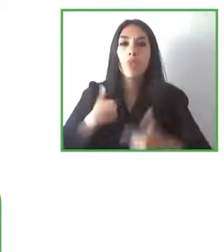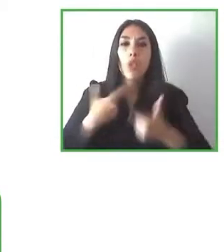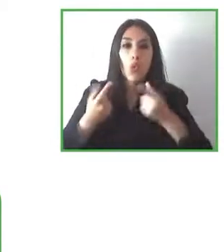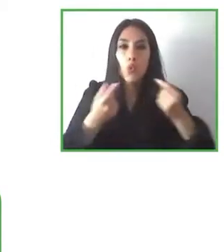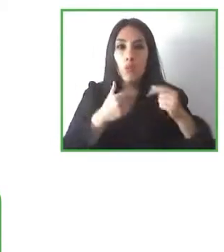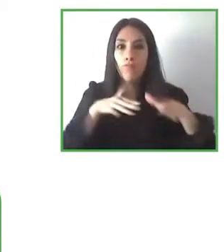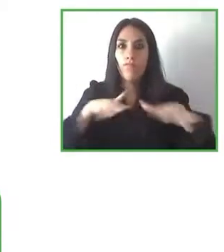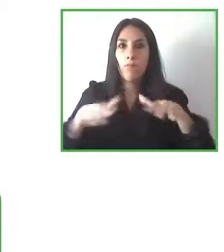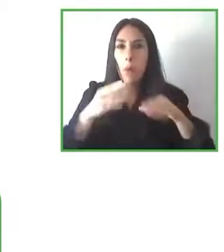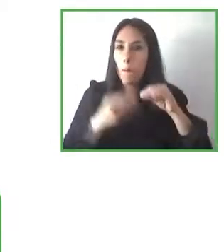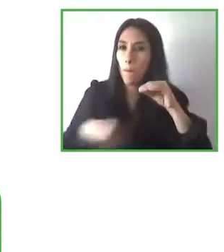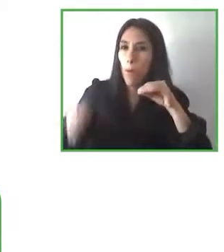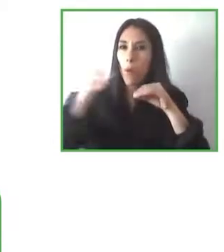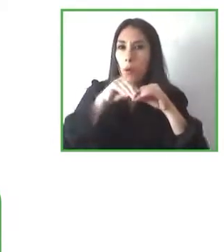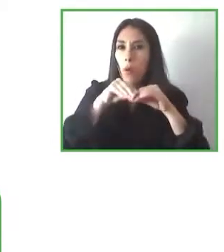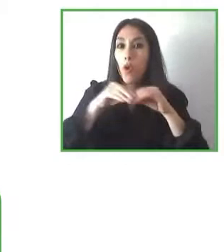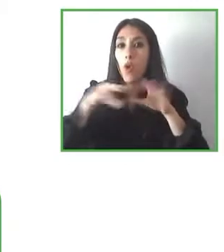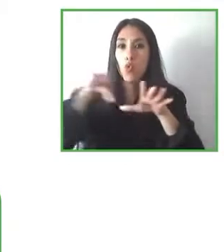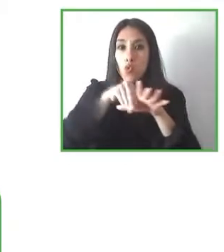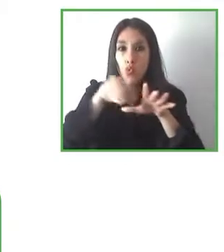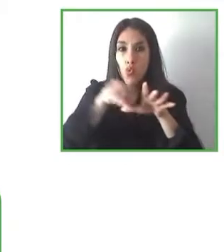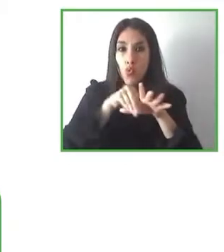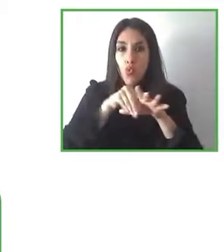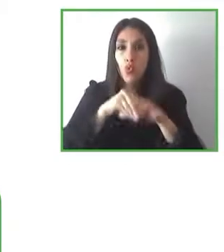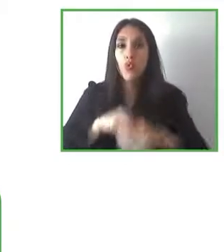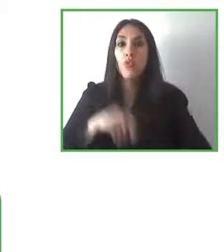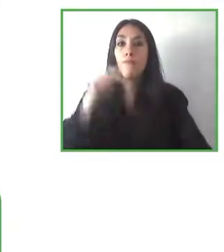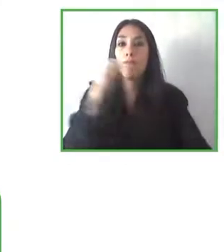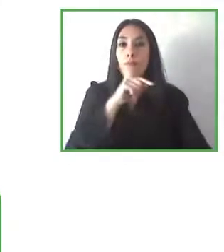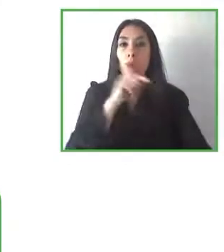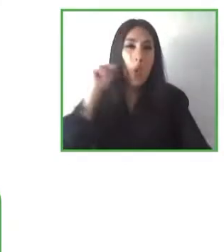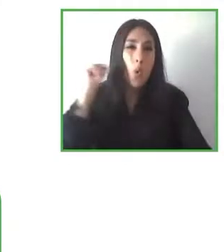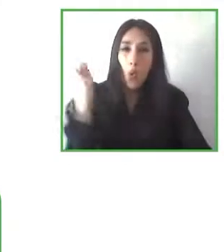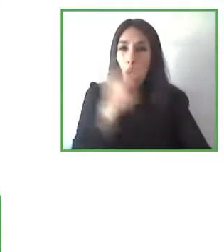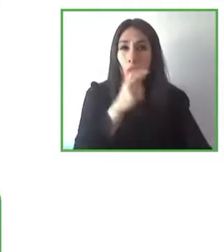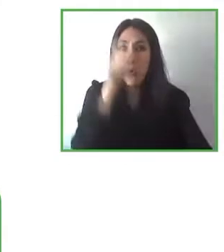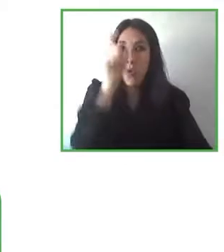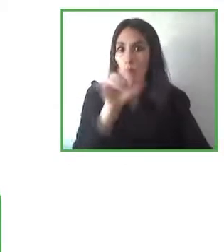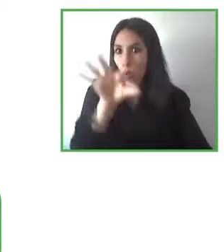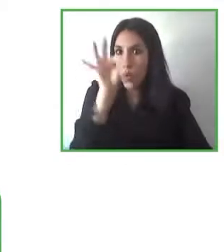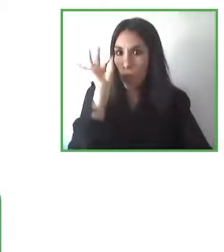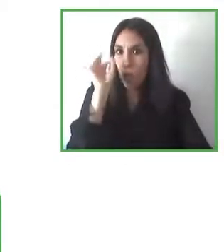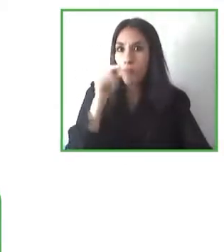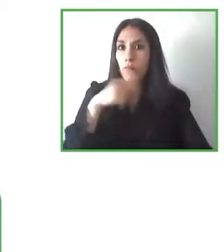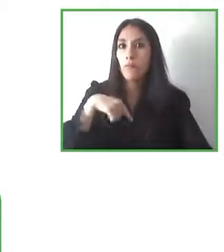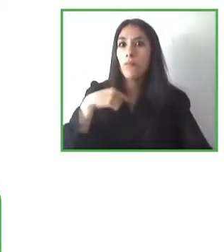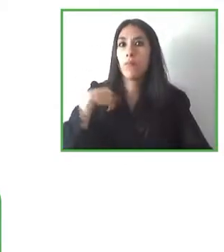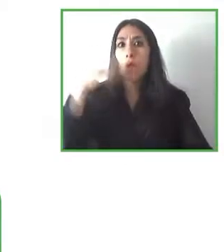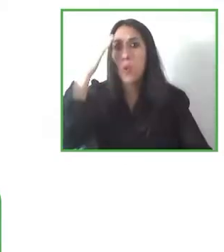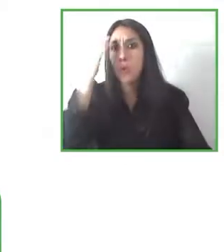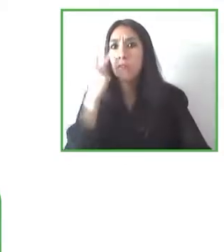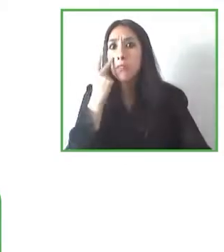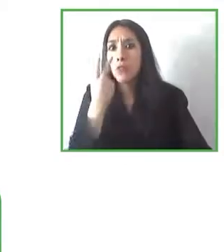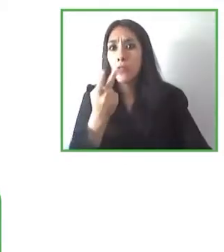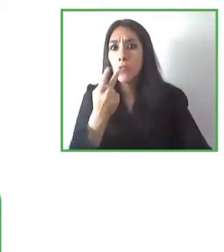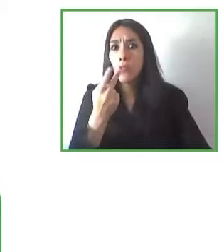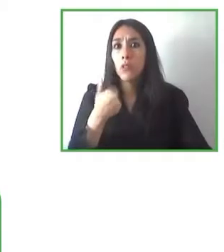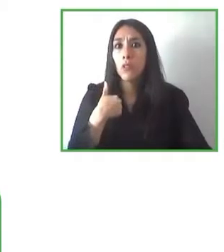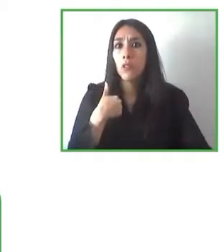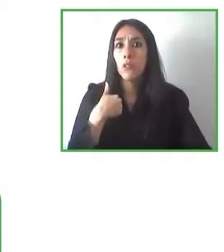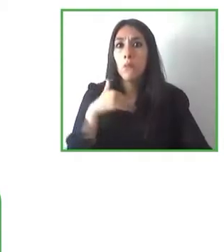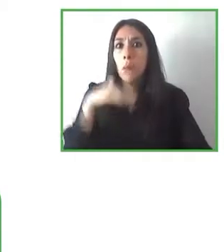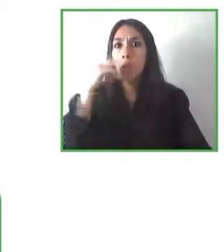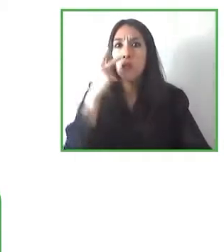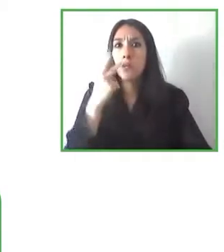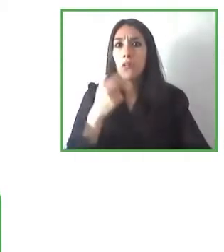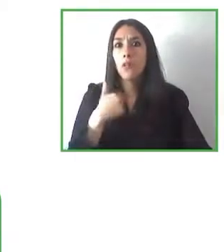porque al final hemos visto como no solamente de beneficio a las personas sino a la comunidad en general y a toda la